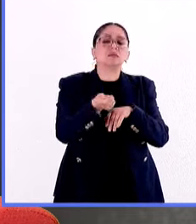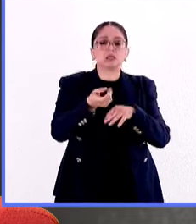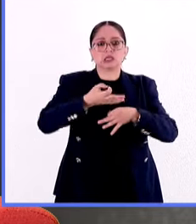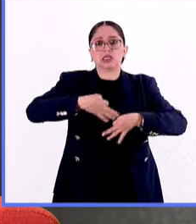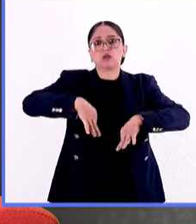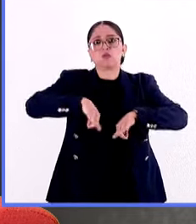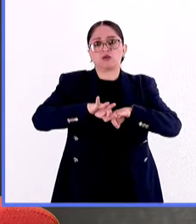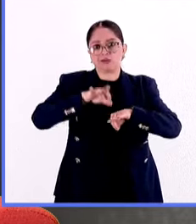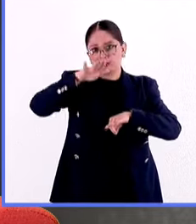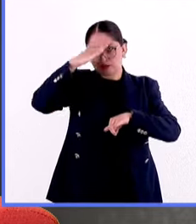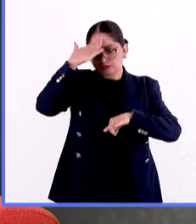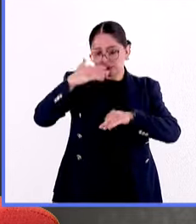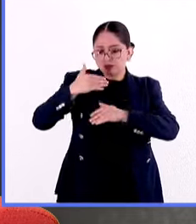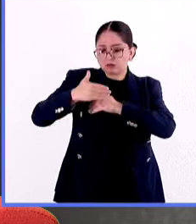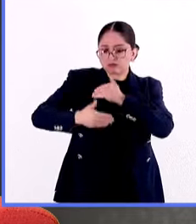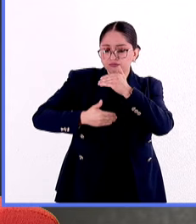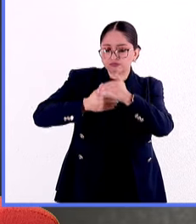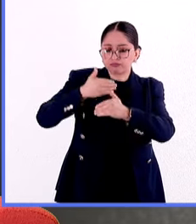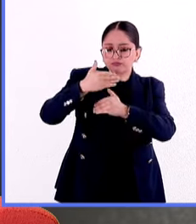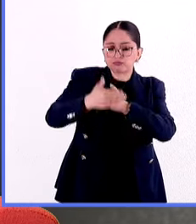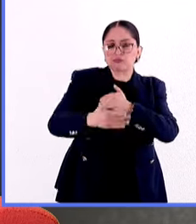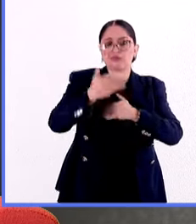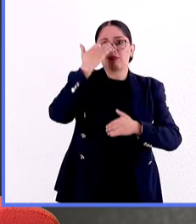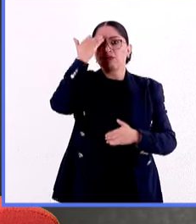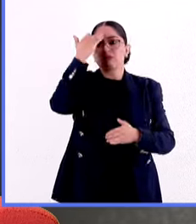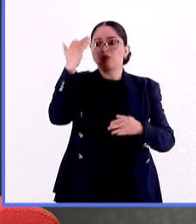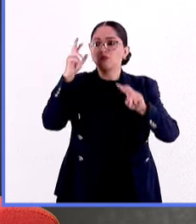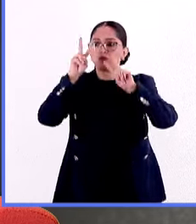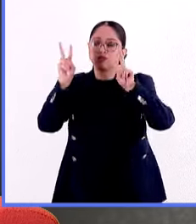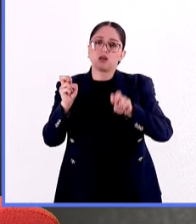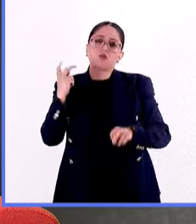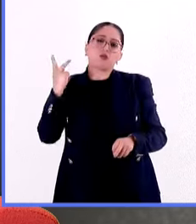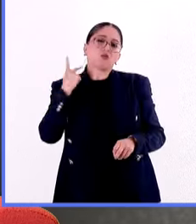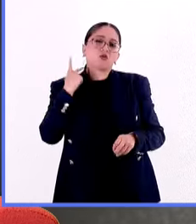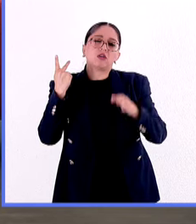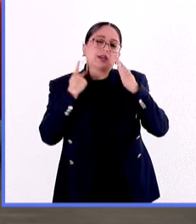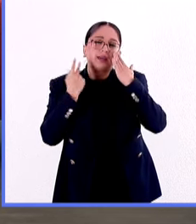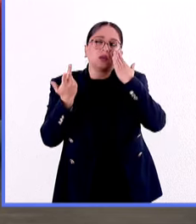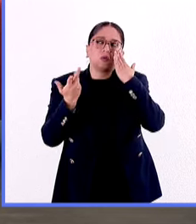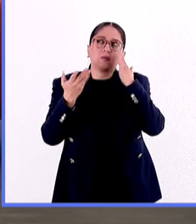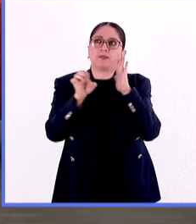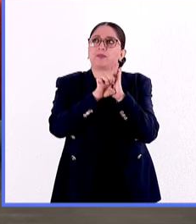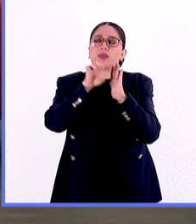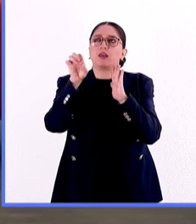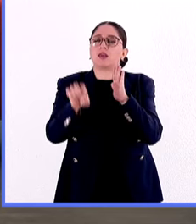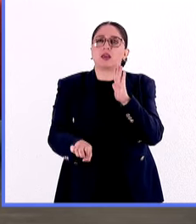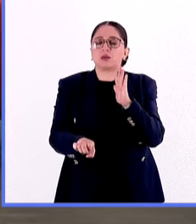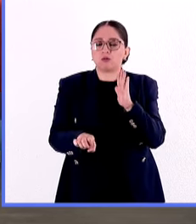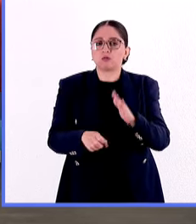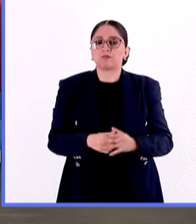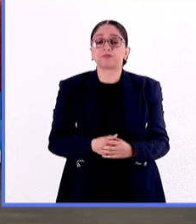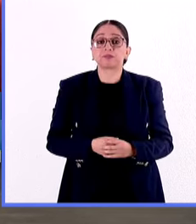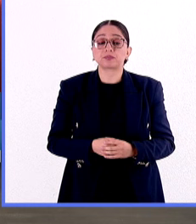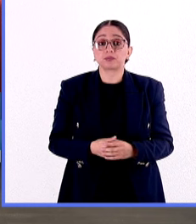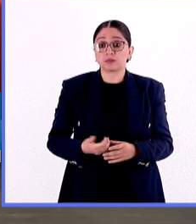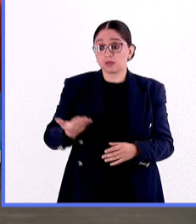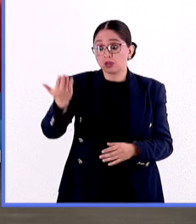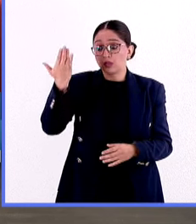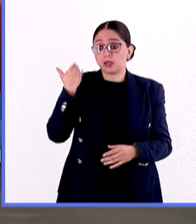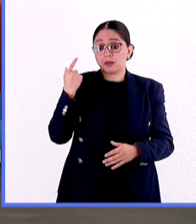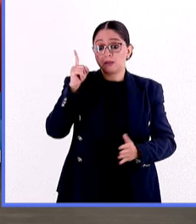adaptarse a los tiempos políticos, simplemente por mencionar algún ejemplo, cuando en la década de